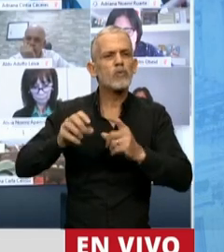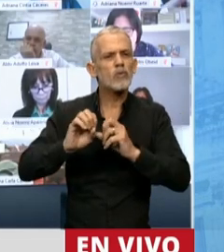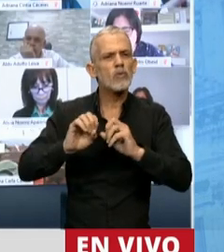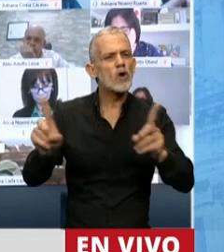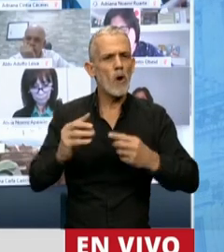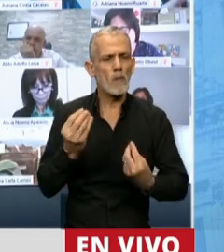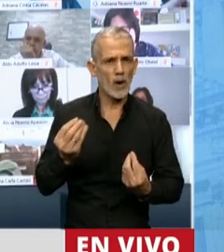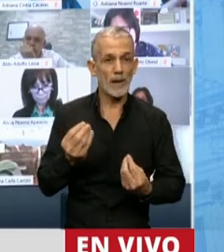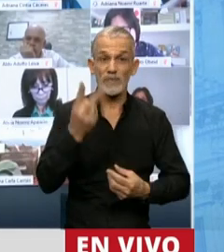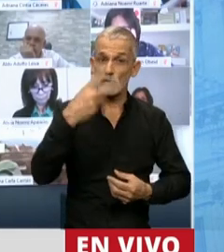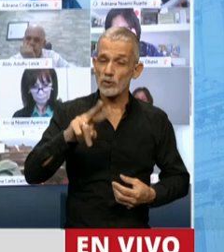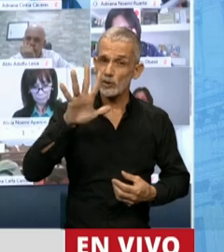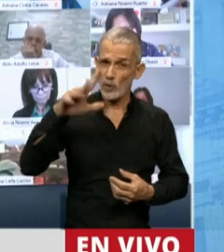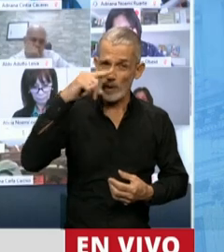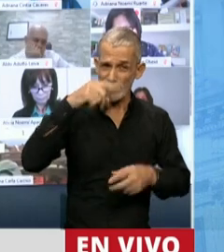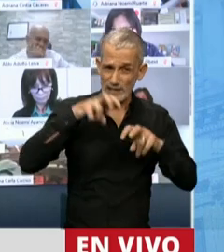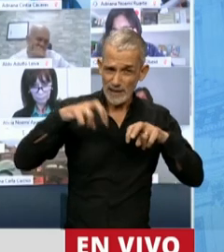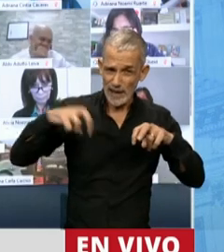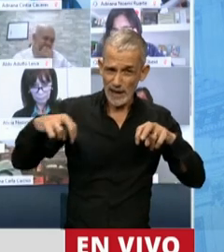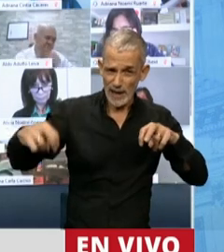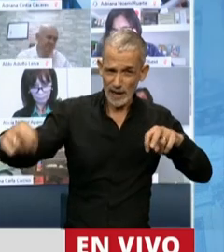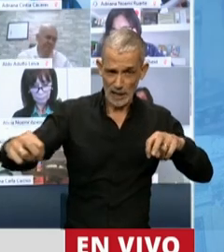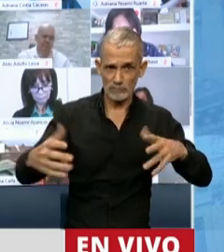Tenemos 257 bancas.